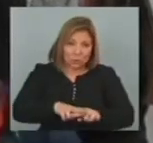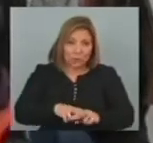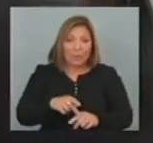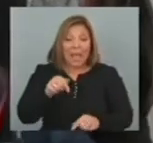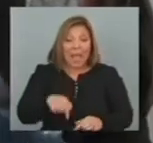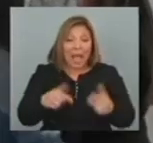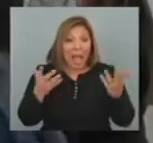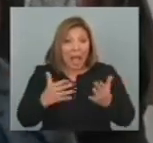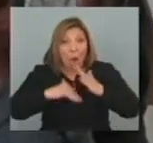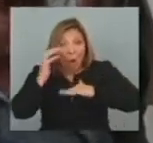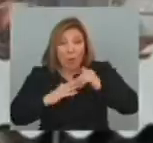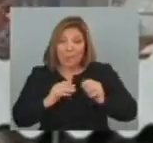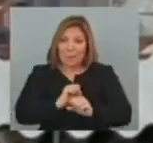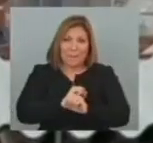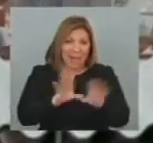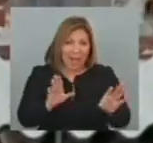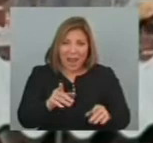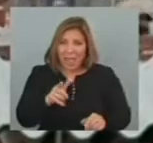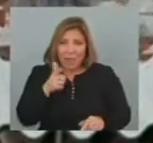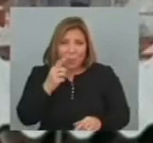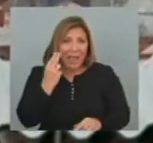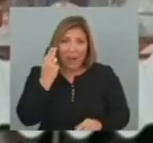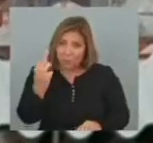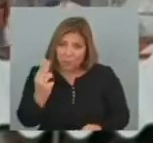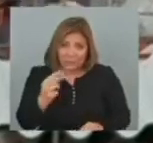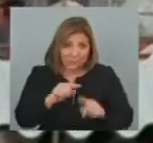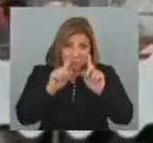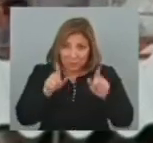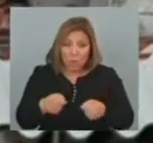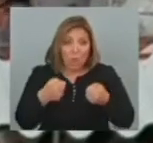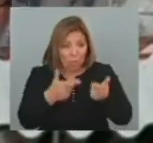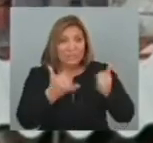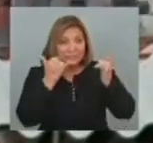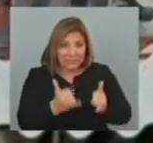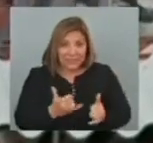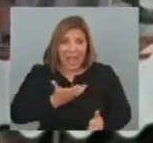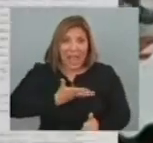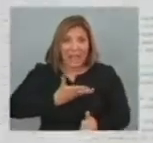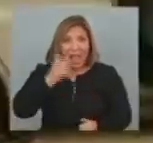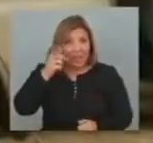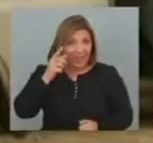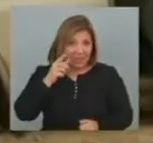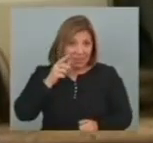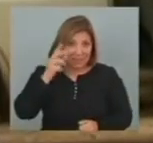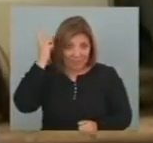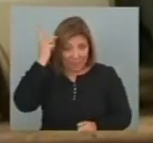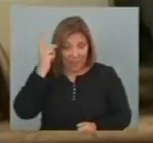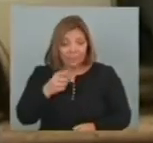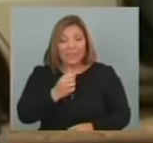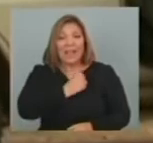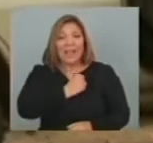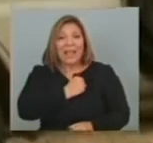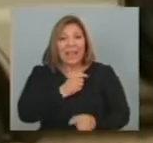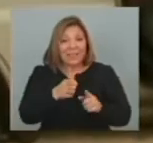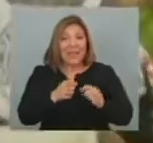obra Estaba en situación irregular Al no haber recibido Un permiso de obra Según la alcaldía De San Pablo El canadiense Yernoc